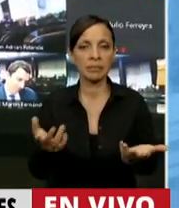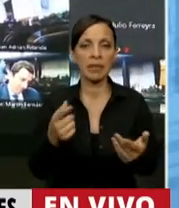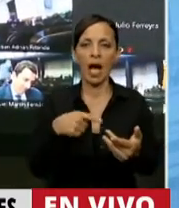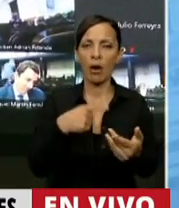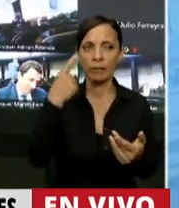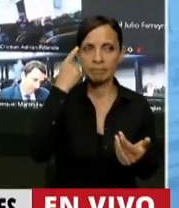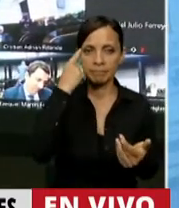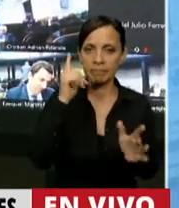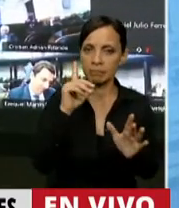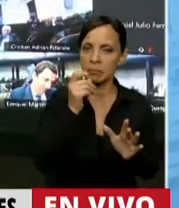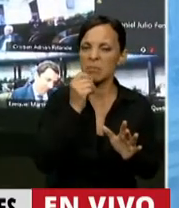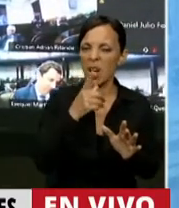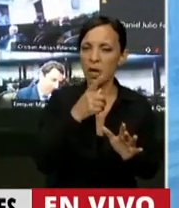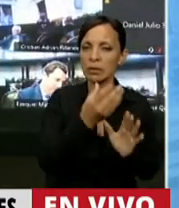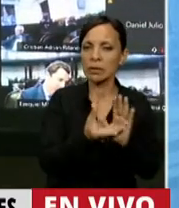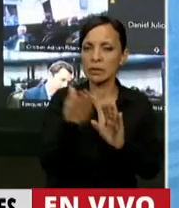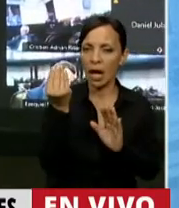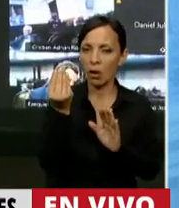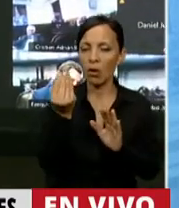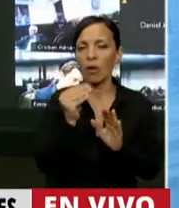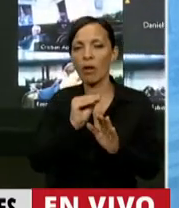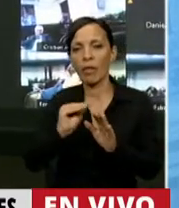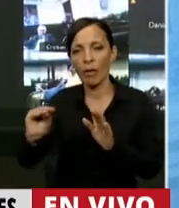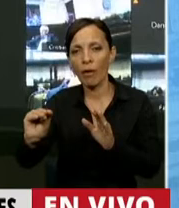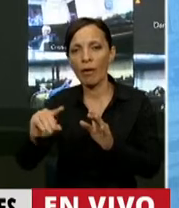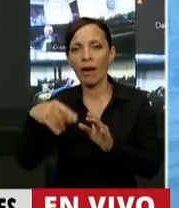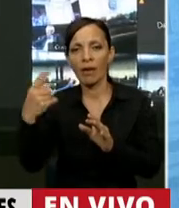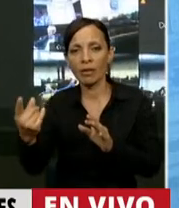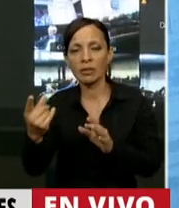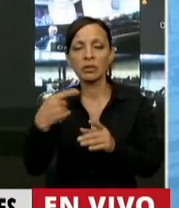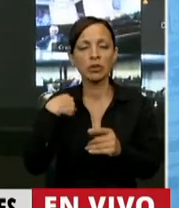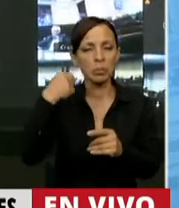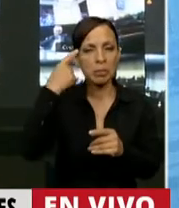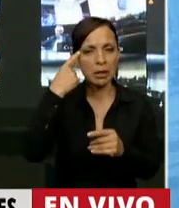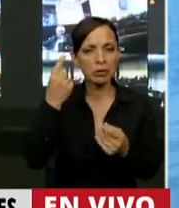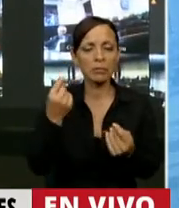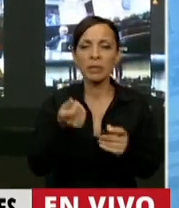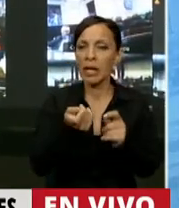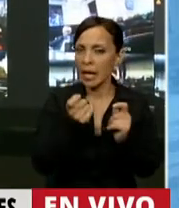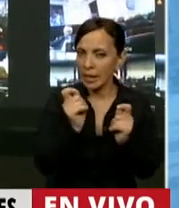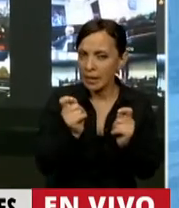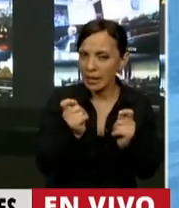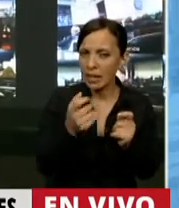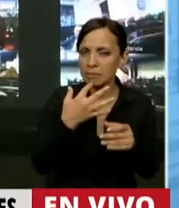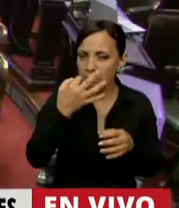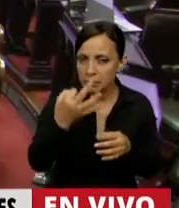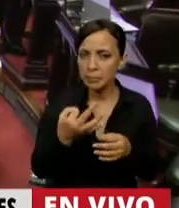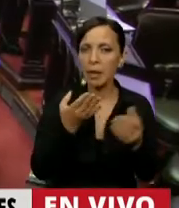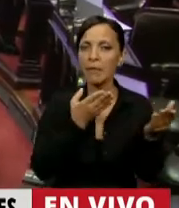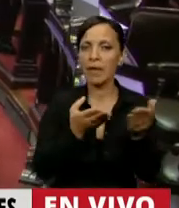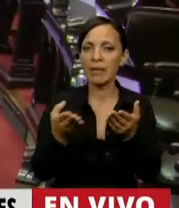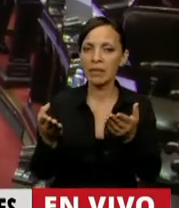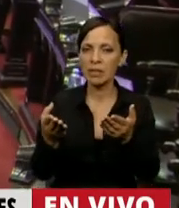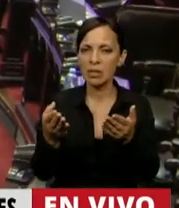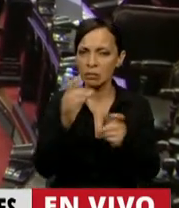necesidad de sacarle a uno para darle al otro, uno diría, bueno, ¿quiénes son los que en realidad se benefician? ¿Es la